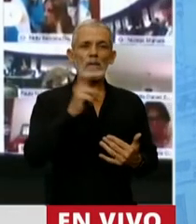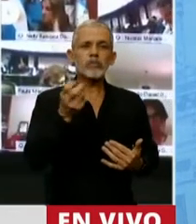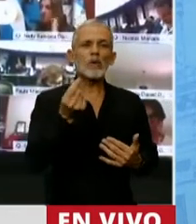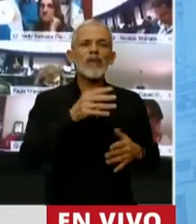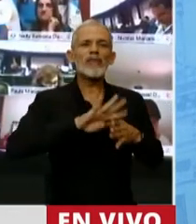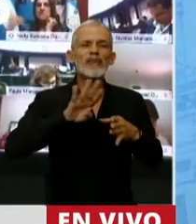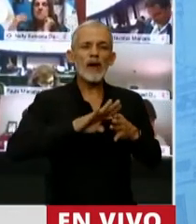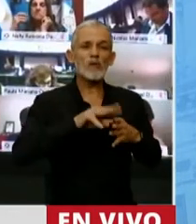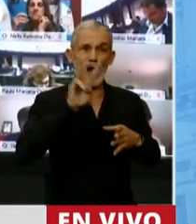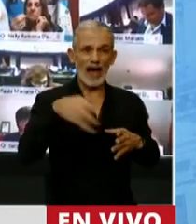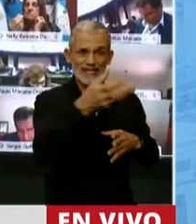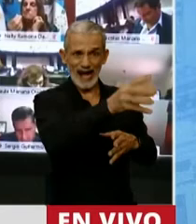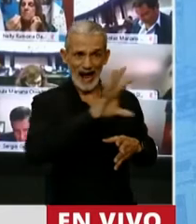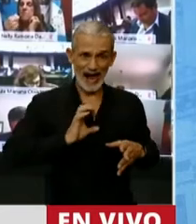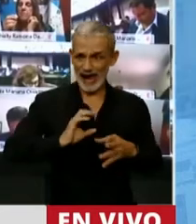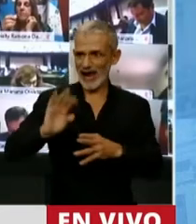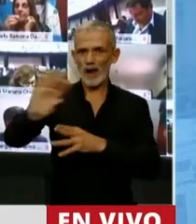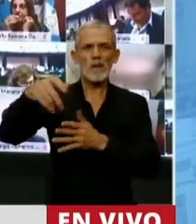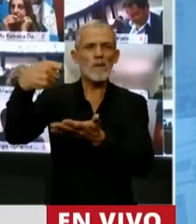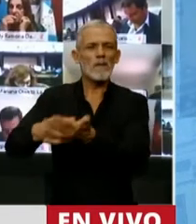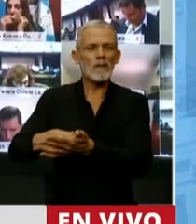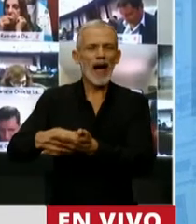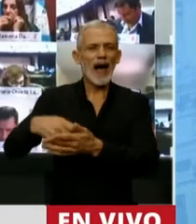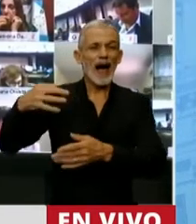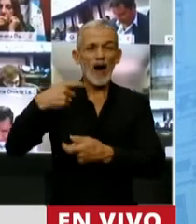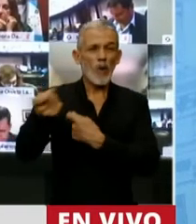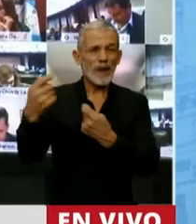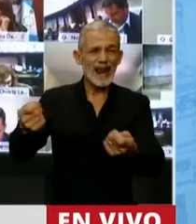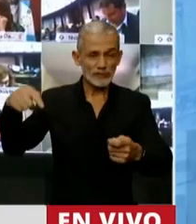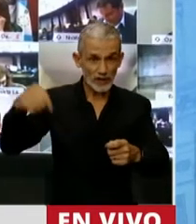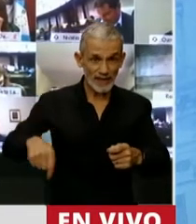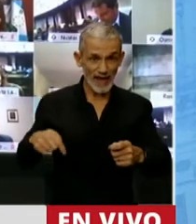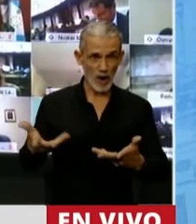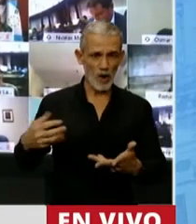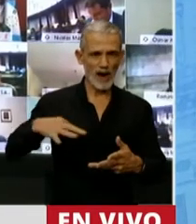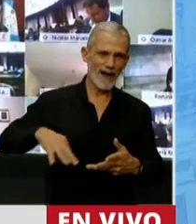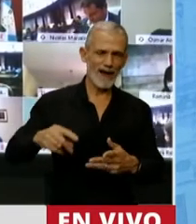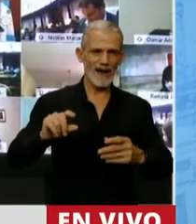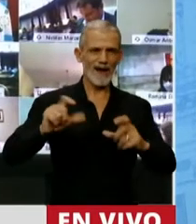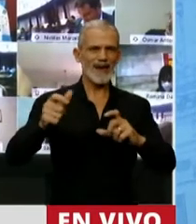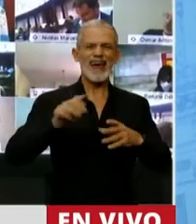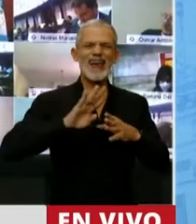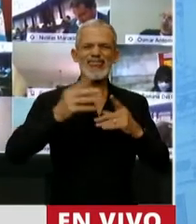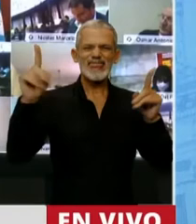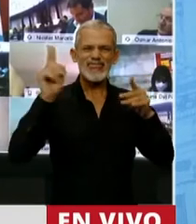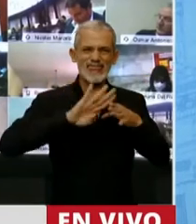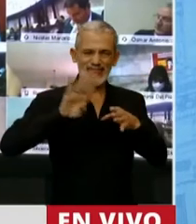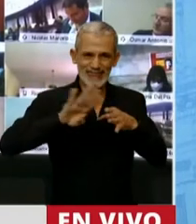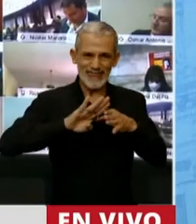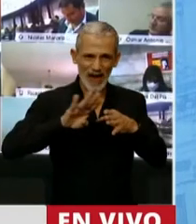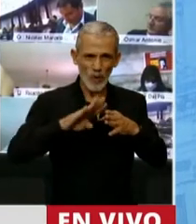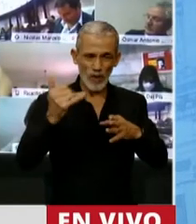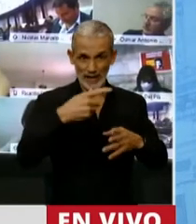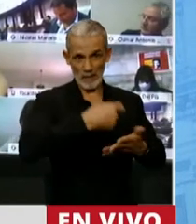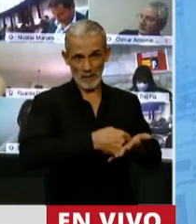de esa deuda para pagar jubilaciones actuales que están totalmente desfasadas a la deuda que se les paga, producto